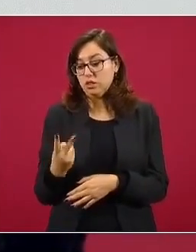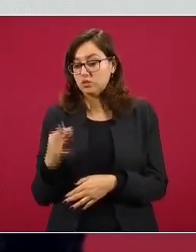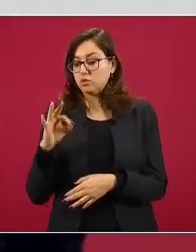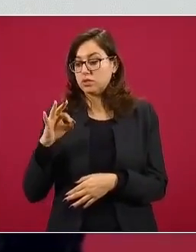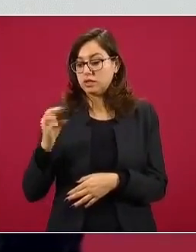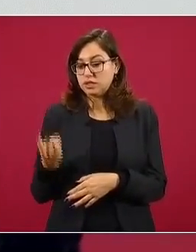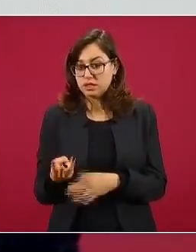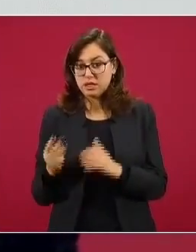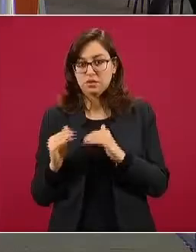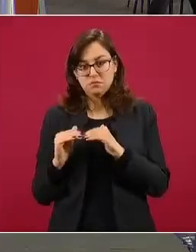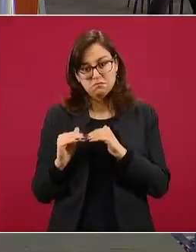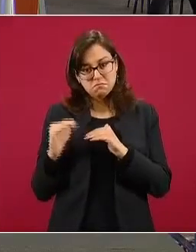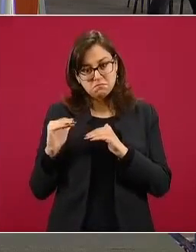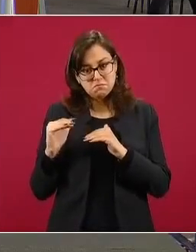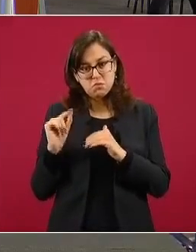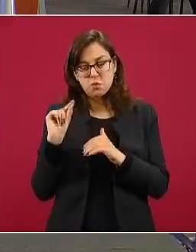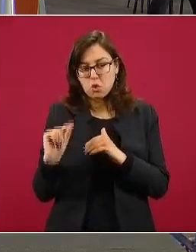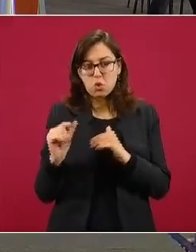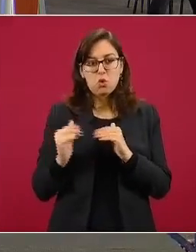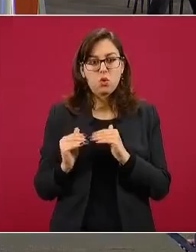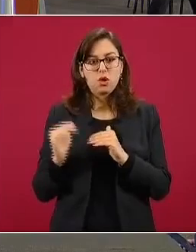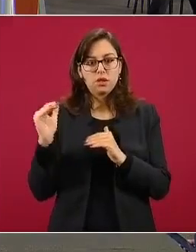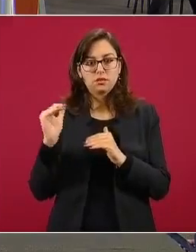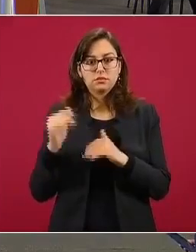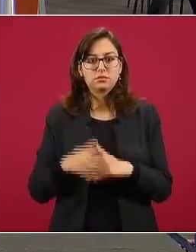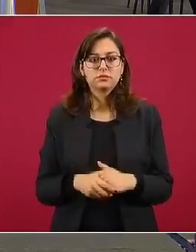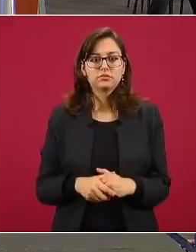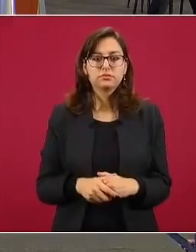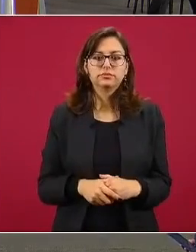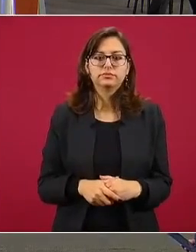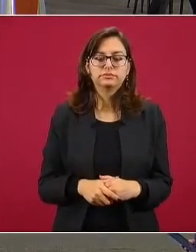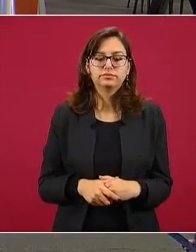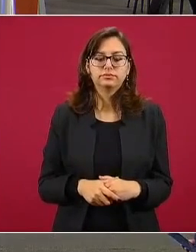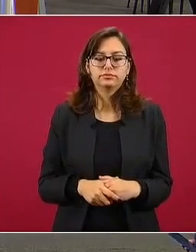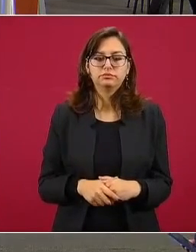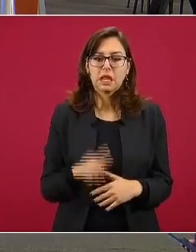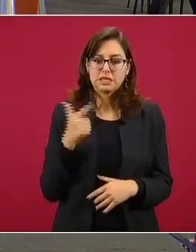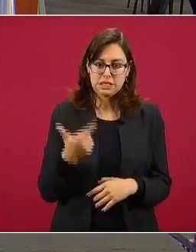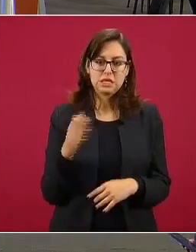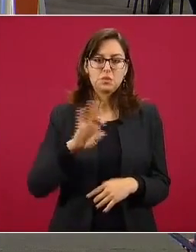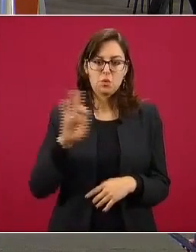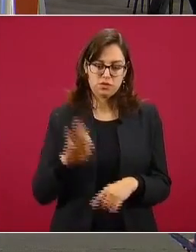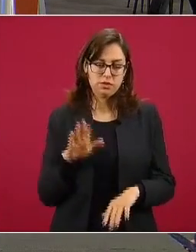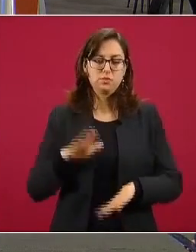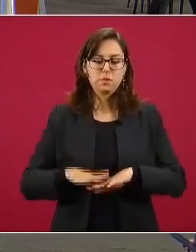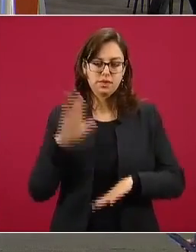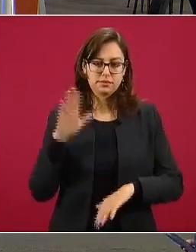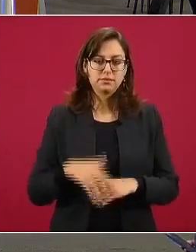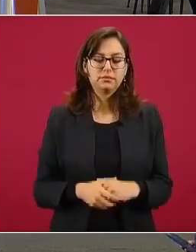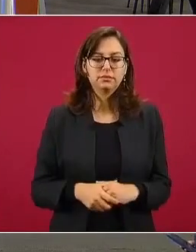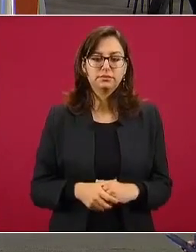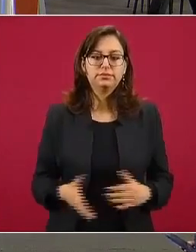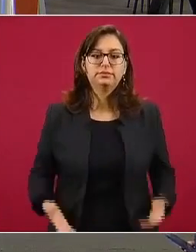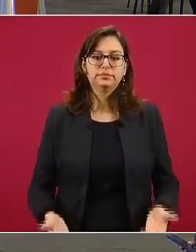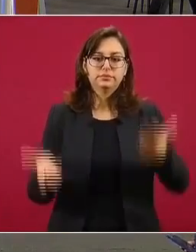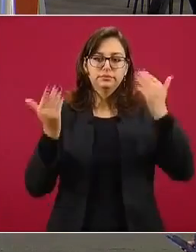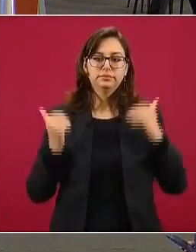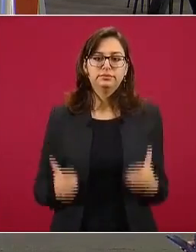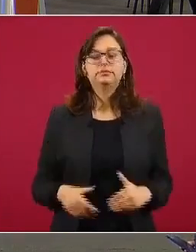43, con un porcentaje de ascenso, que en promedio ha sido 7% adicional. La siguiente.